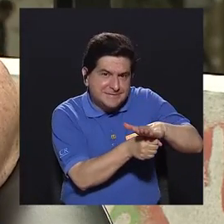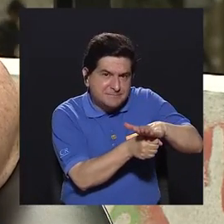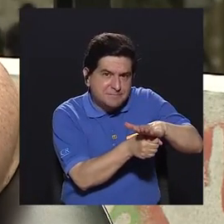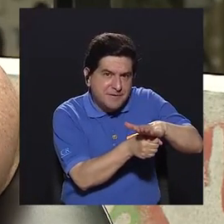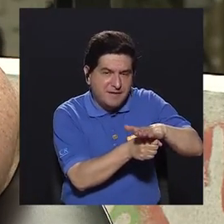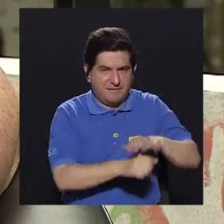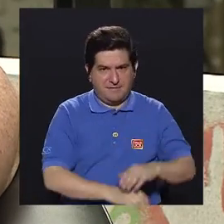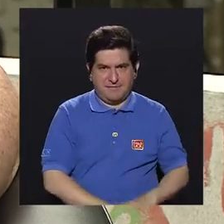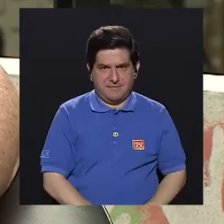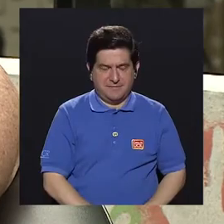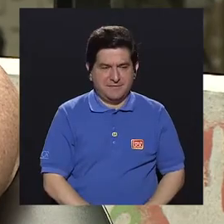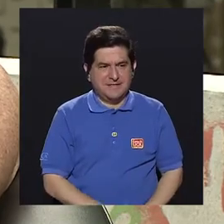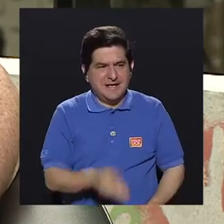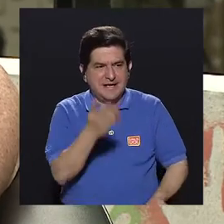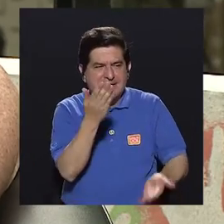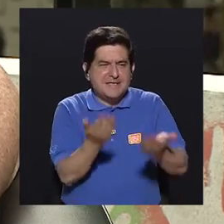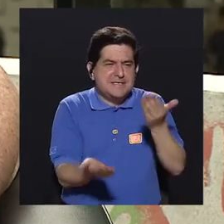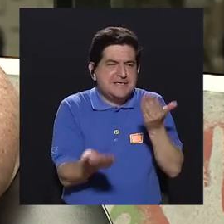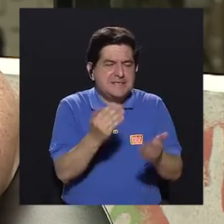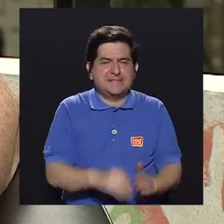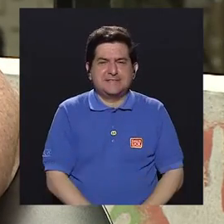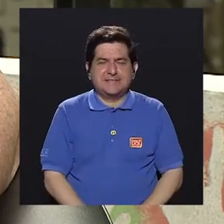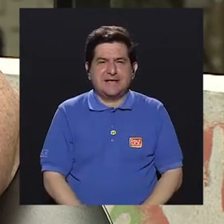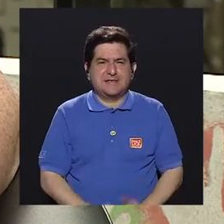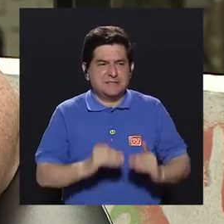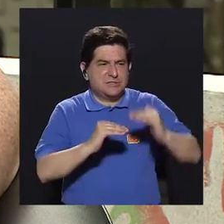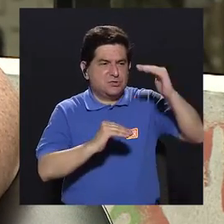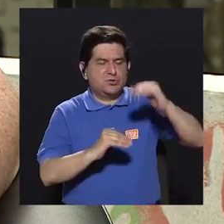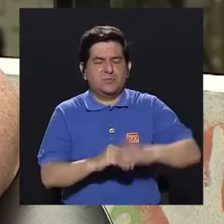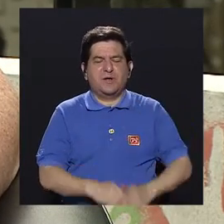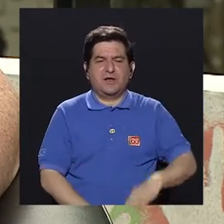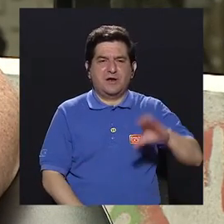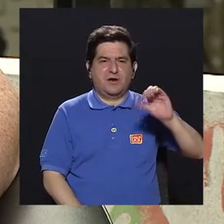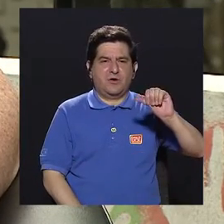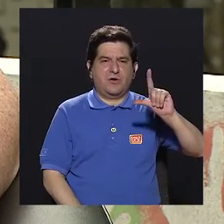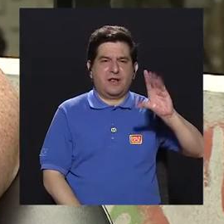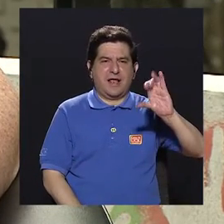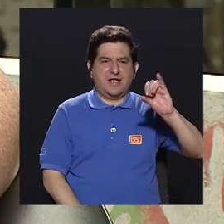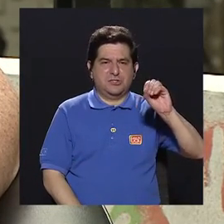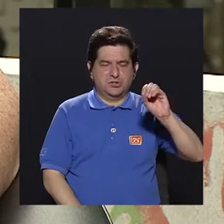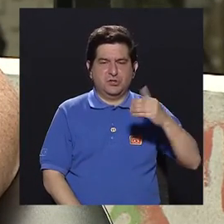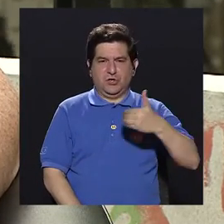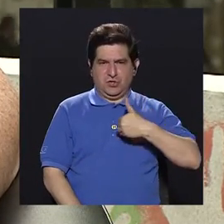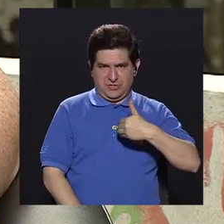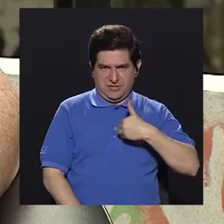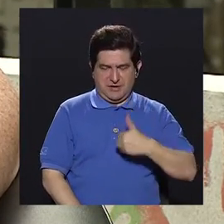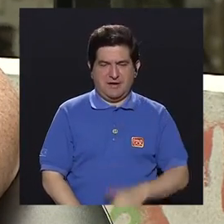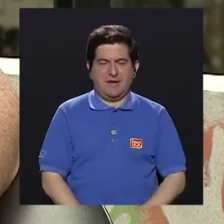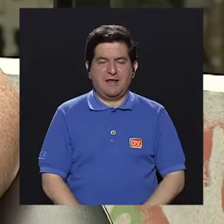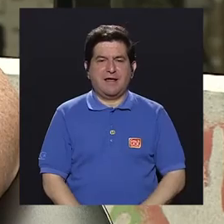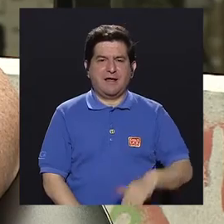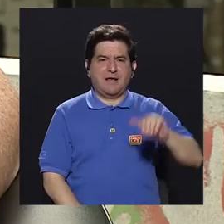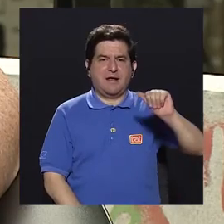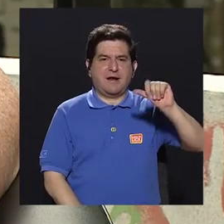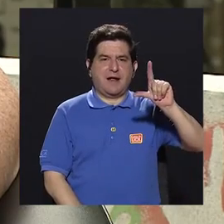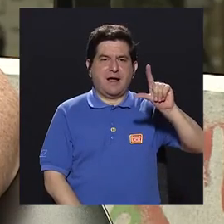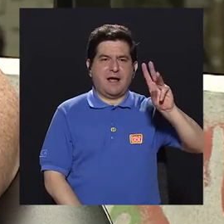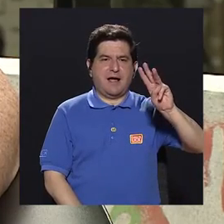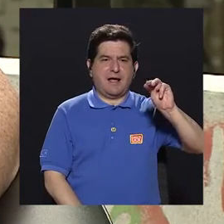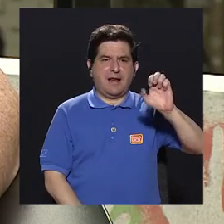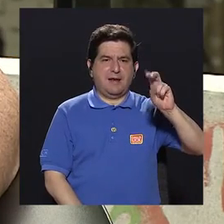tal vez las que más contenido de calcio tienen es de la almendra